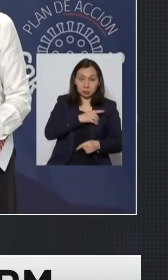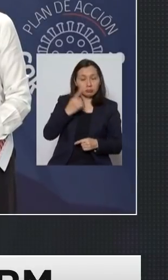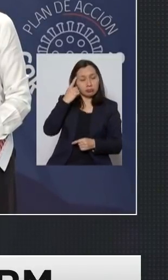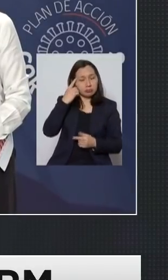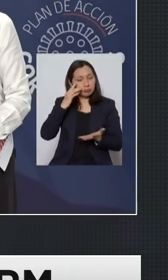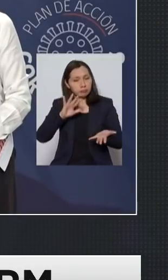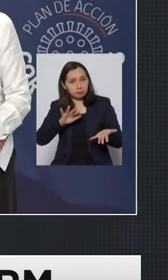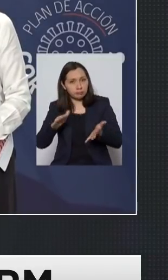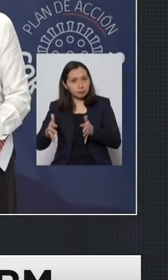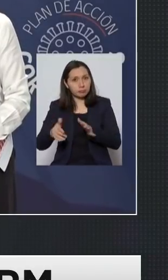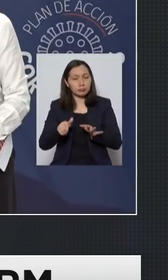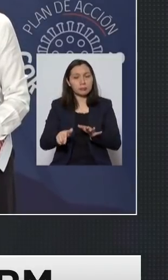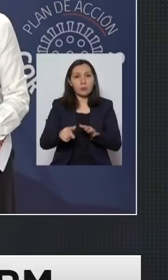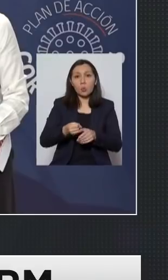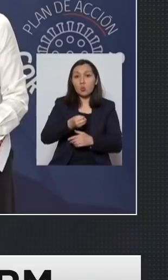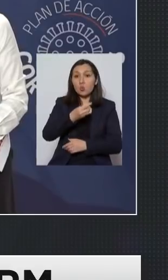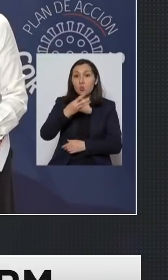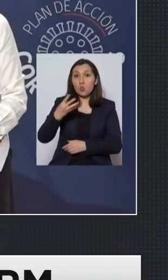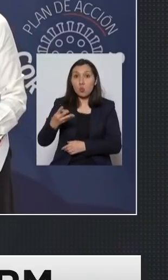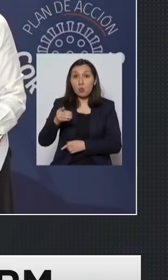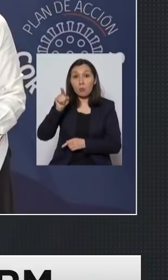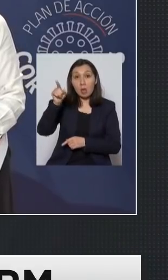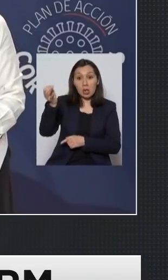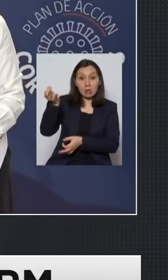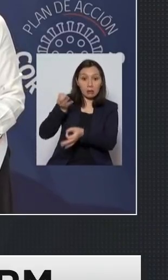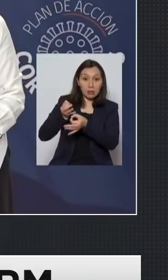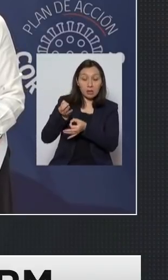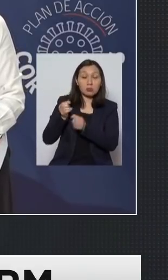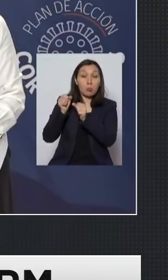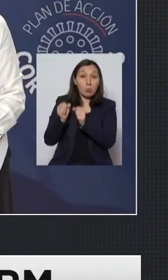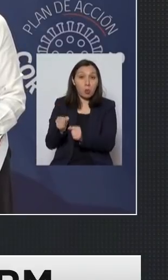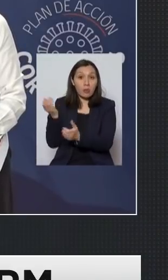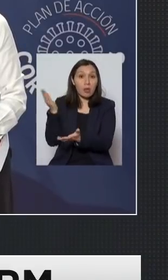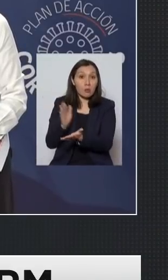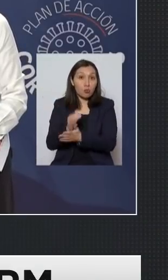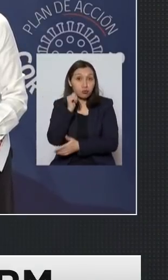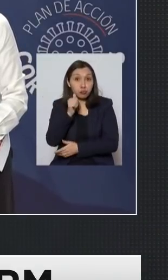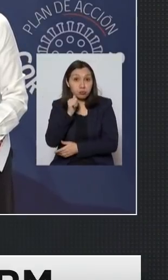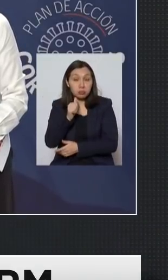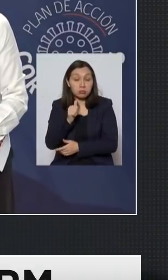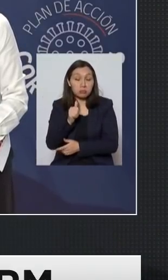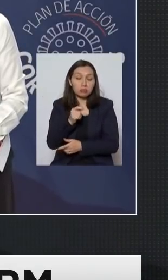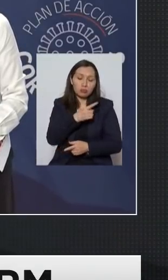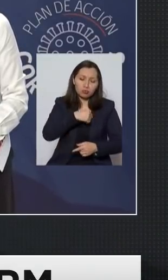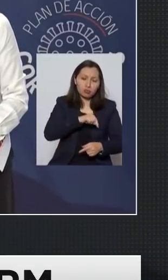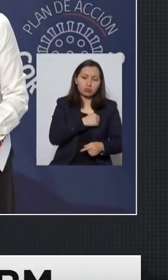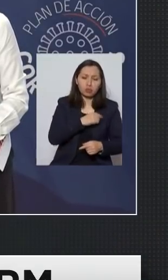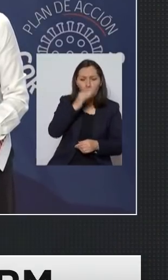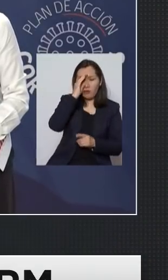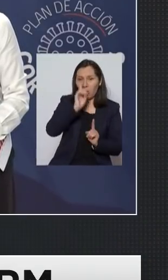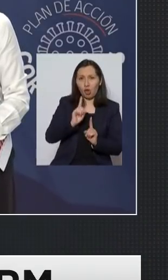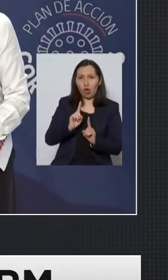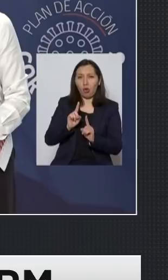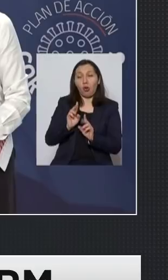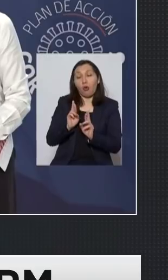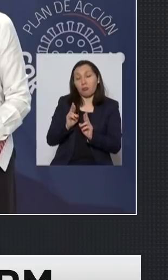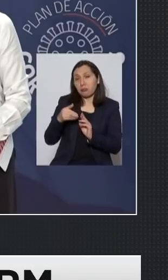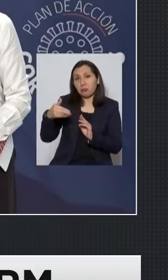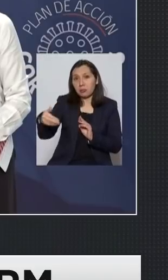las cifras que prevén de letalidad confiamos en que no ocurran y estamos